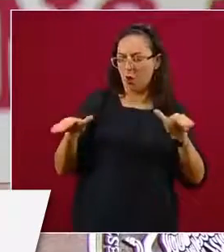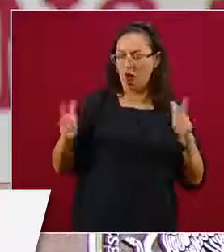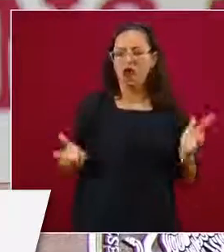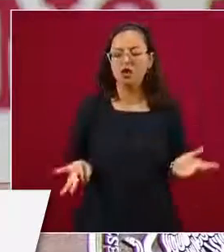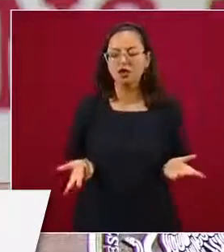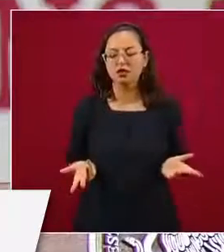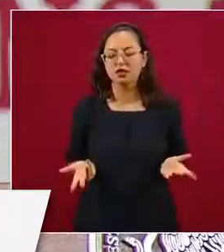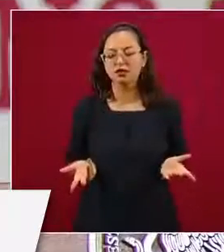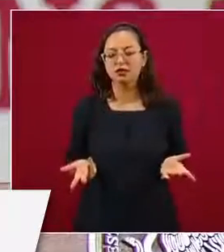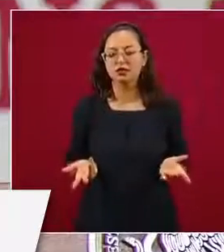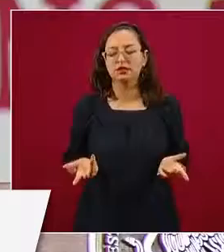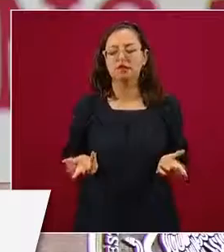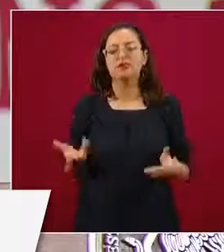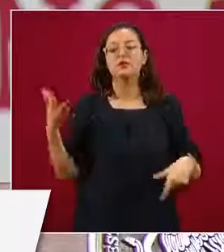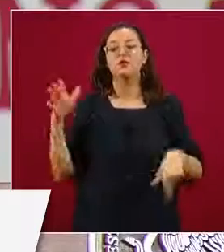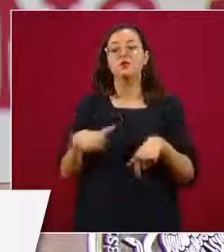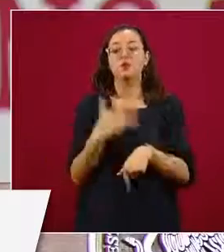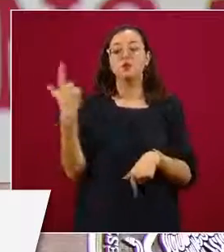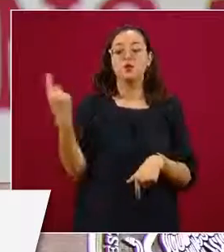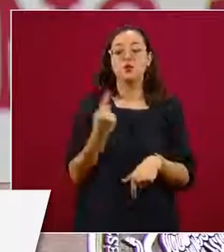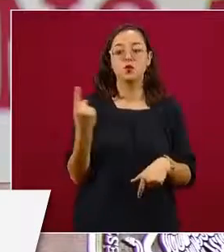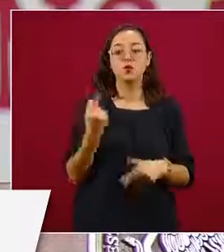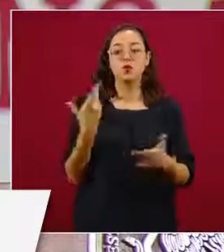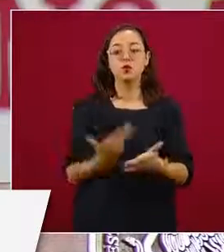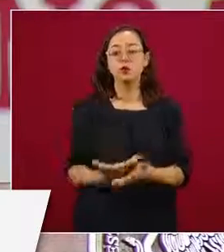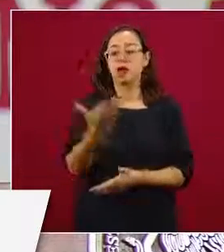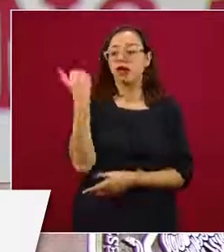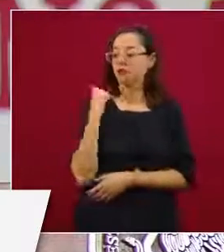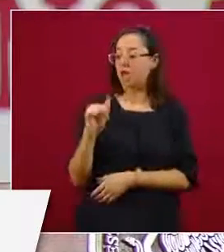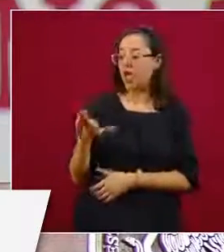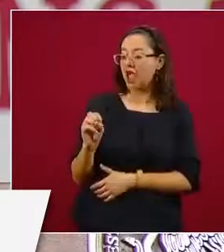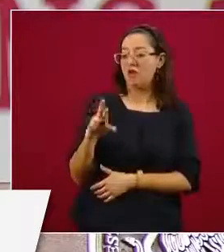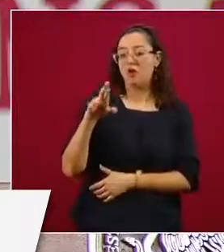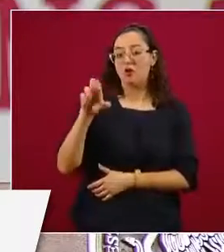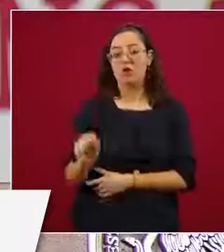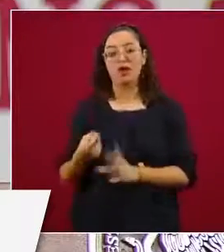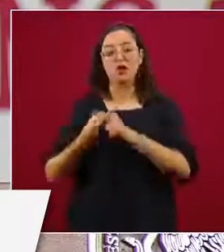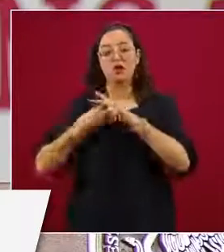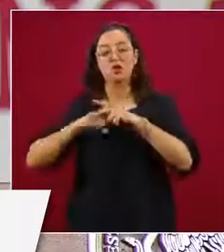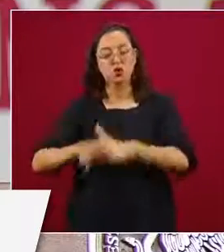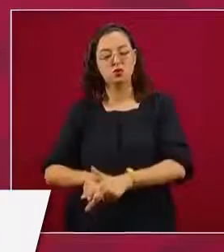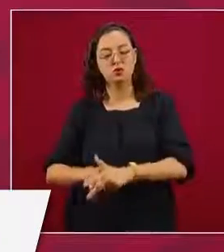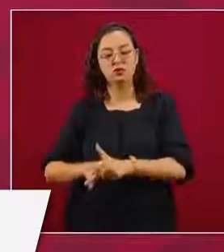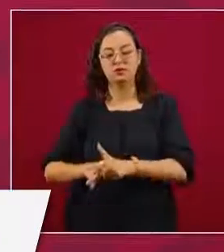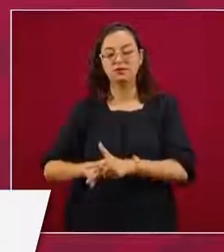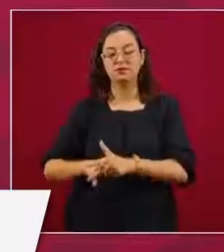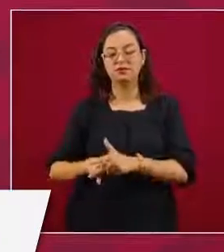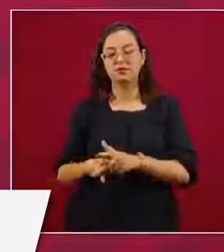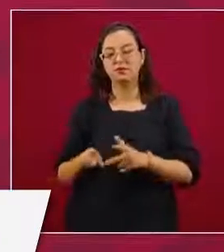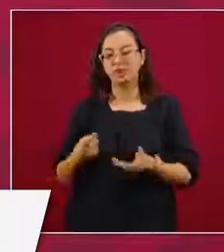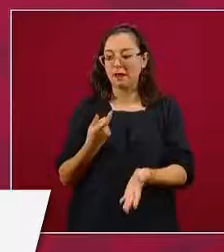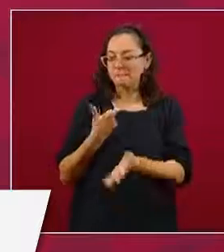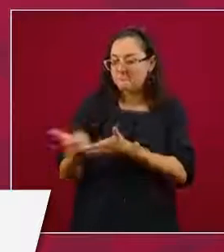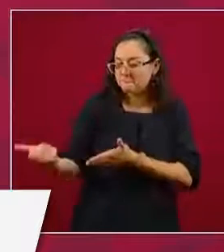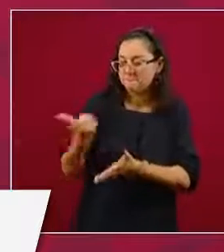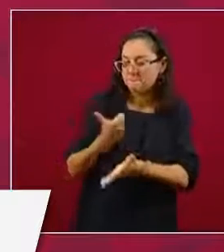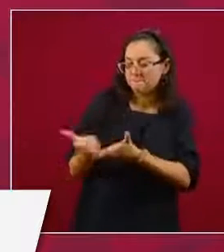cuando comenzaron las Afores, los montos que cobraban